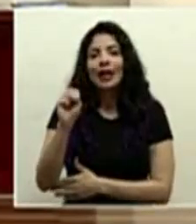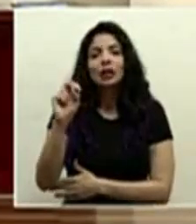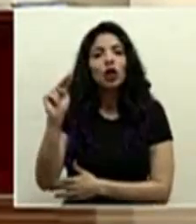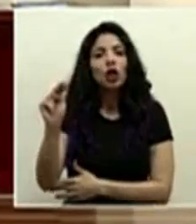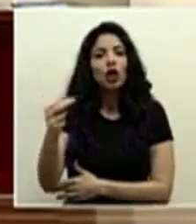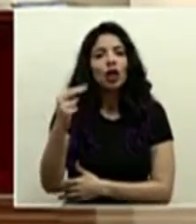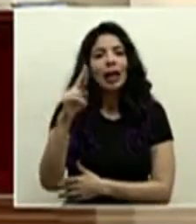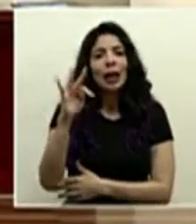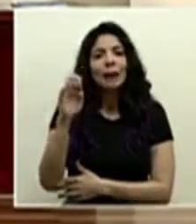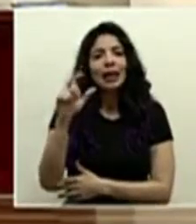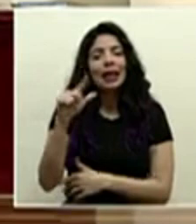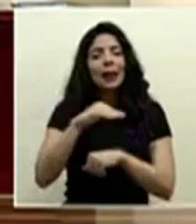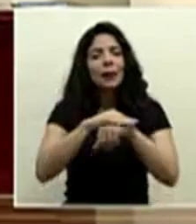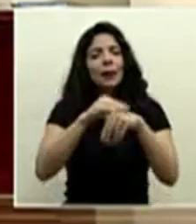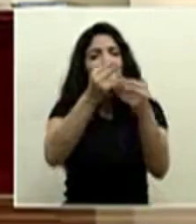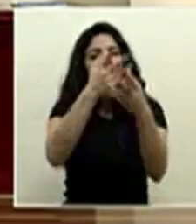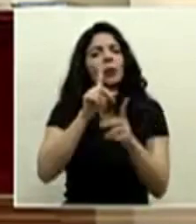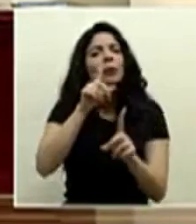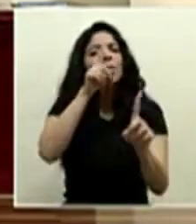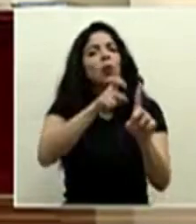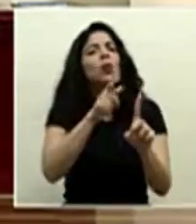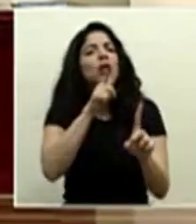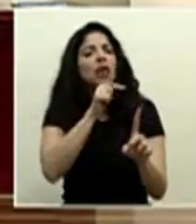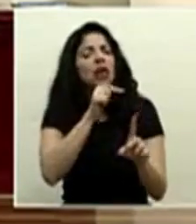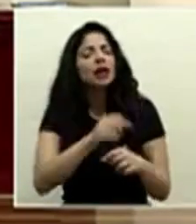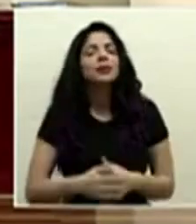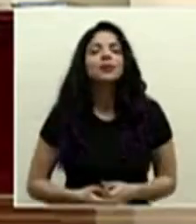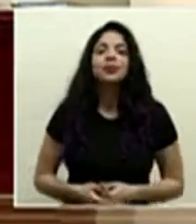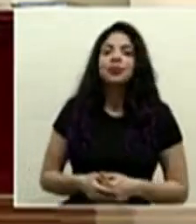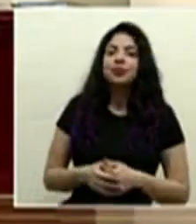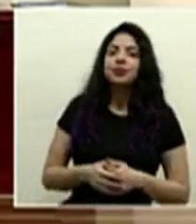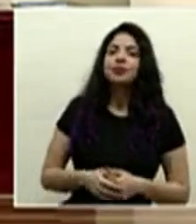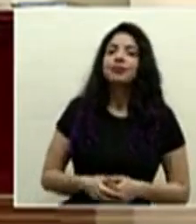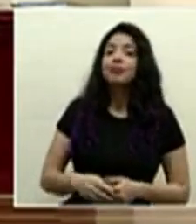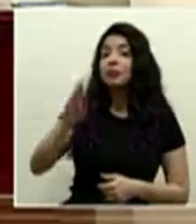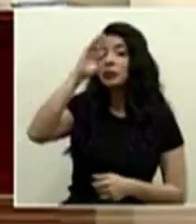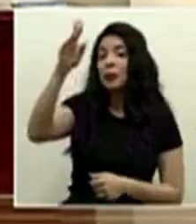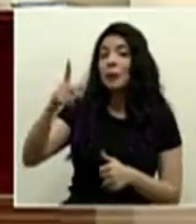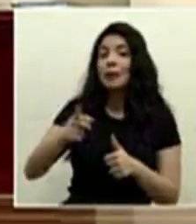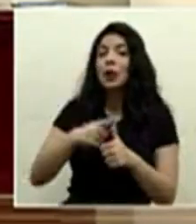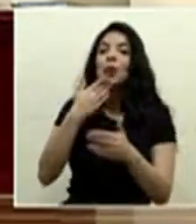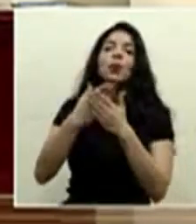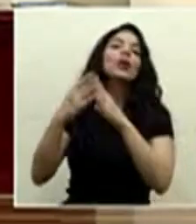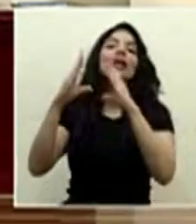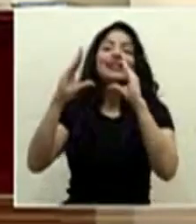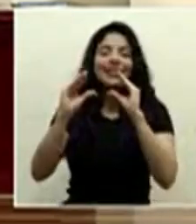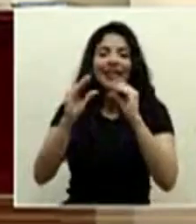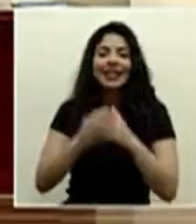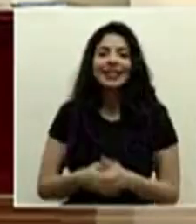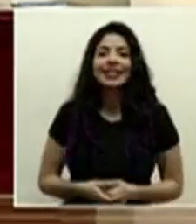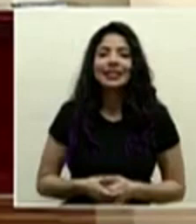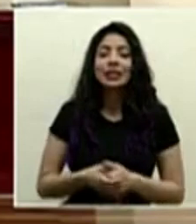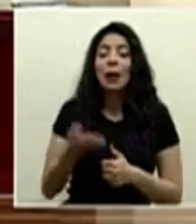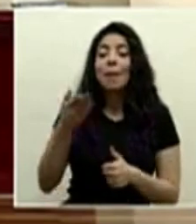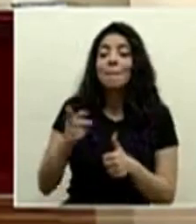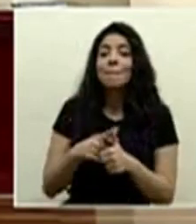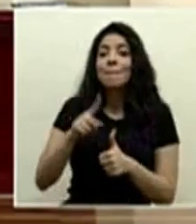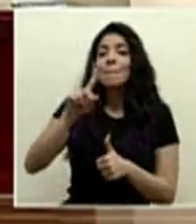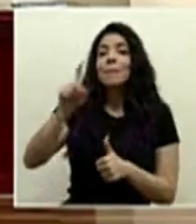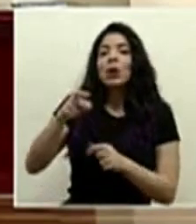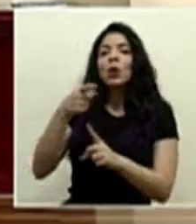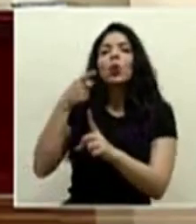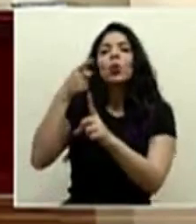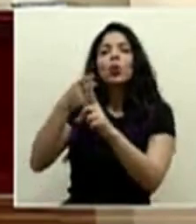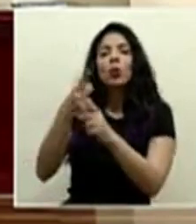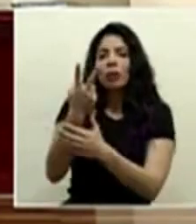Repretel por favor colega indicar hacia quien estaría dirigida sus consultas bueno primero que todo muy buenas tardes esta primera pregunta